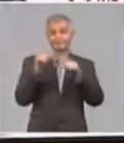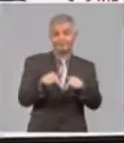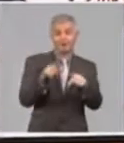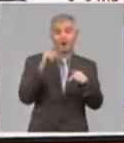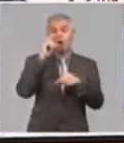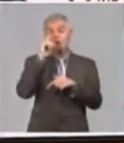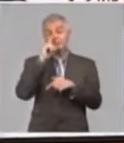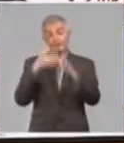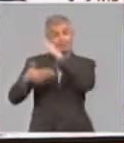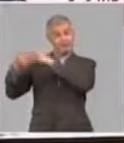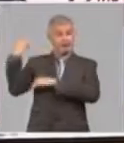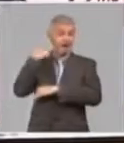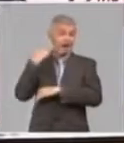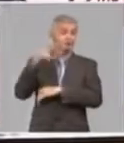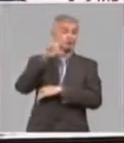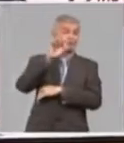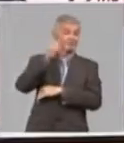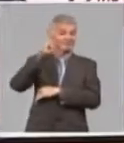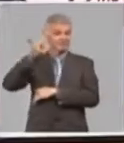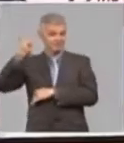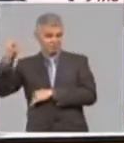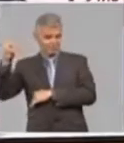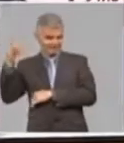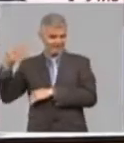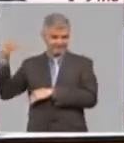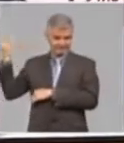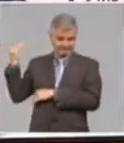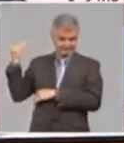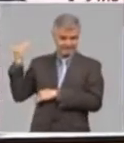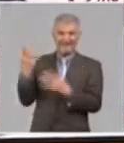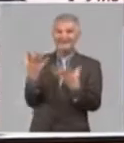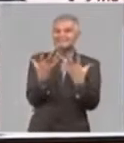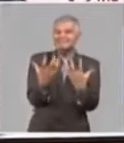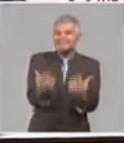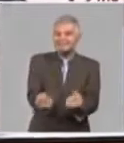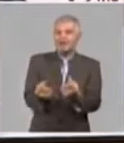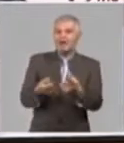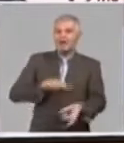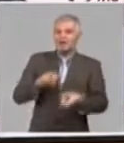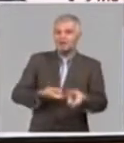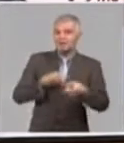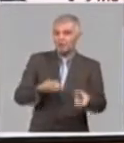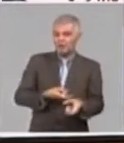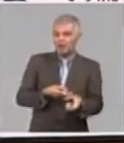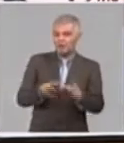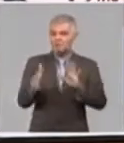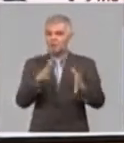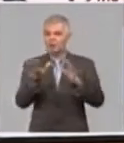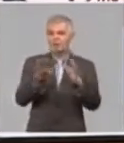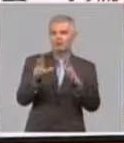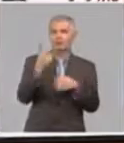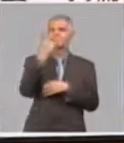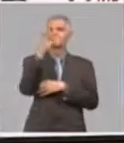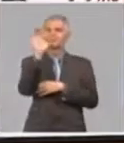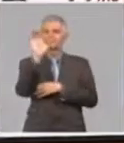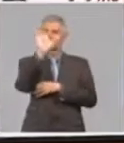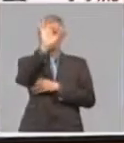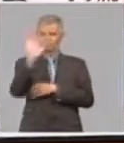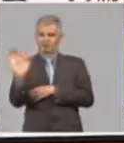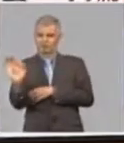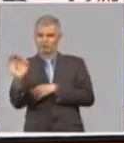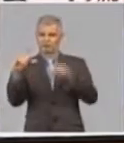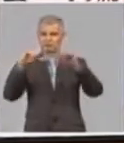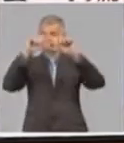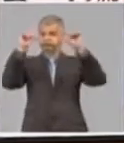noviembre del 2019, la sequía agrícola cubría aproximadamente el 20% del área nacional,